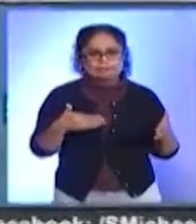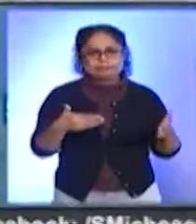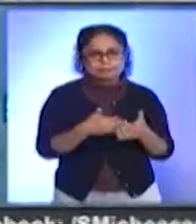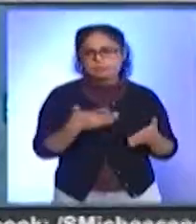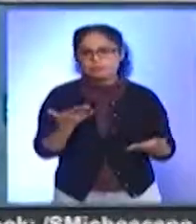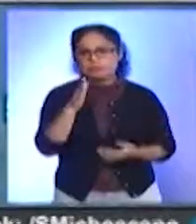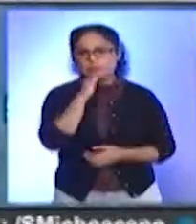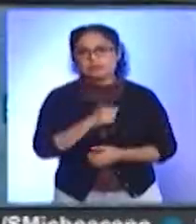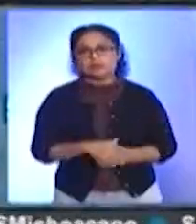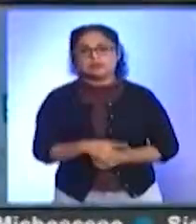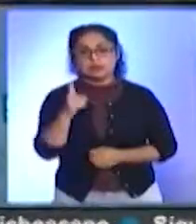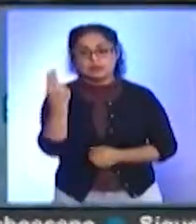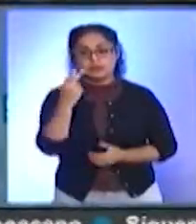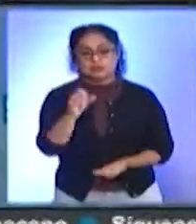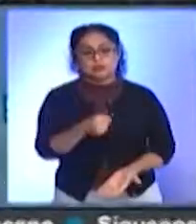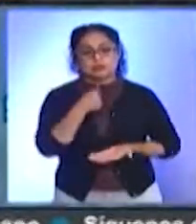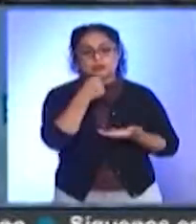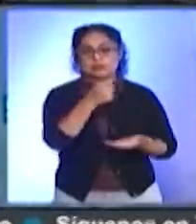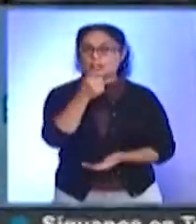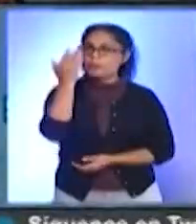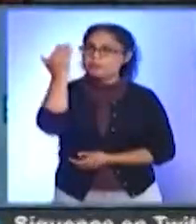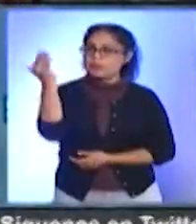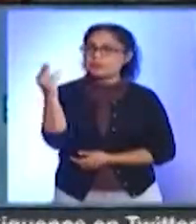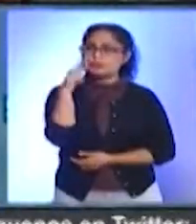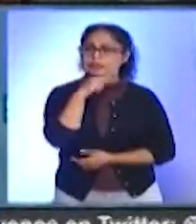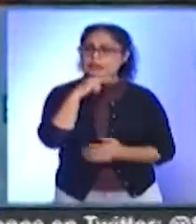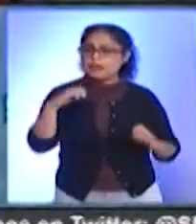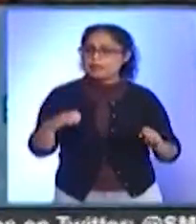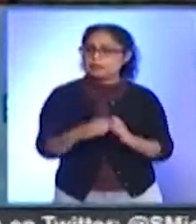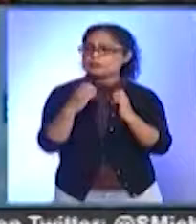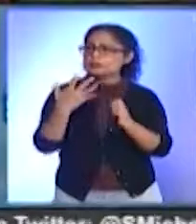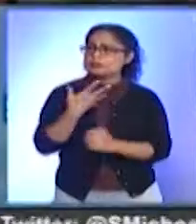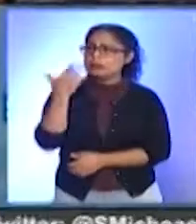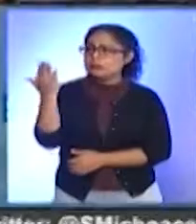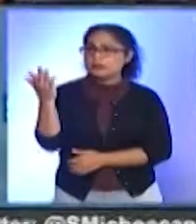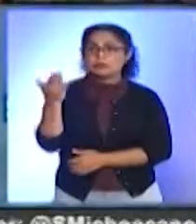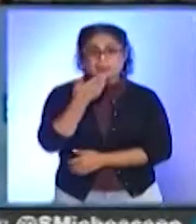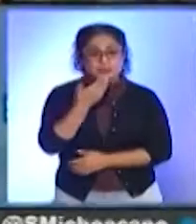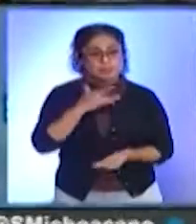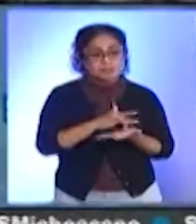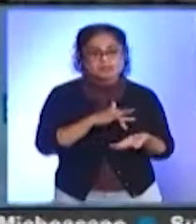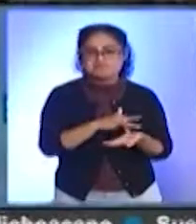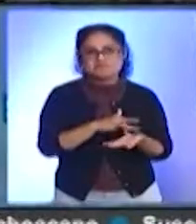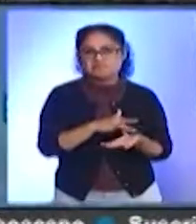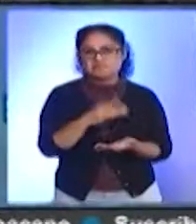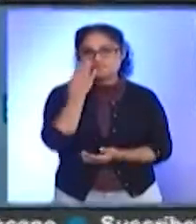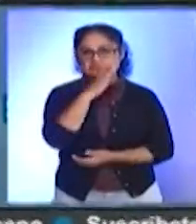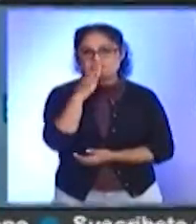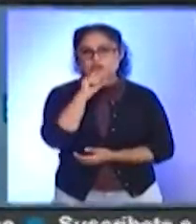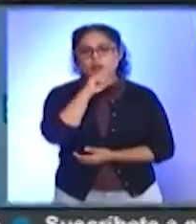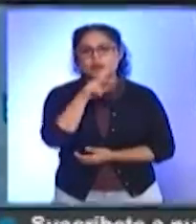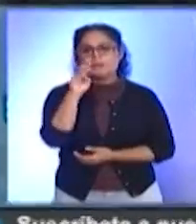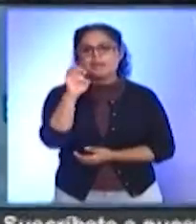Recordó que los recursos solicitados mediante la declaratoria de emergencia no siempre llegan, tal como ocurrió con los municipios de